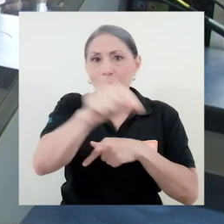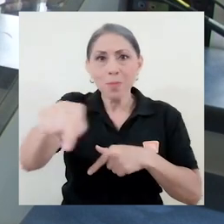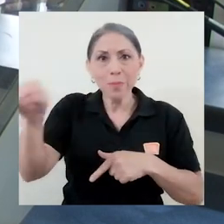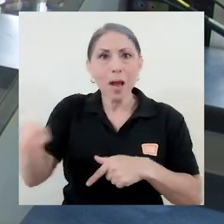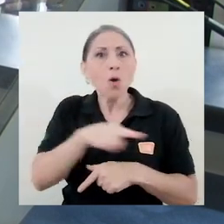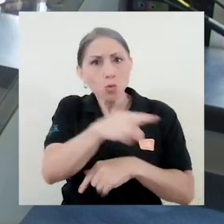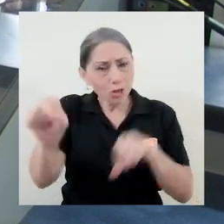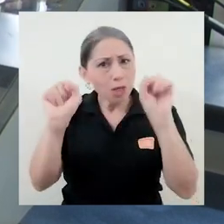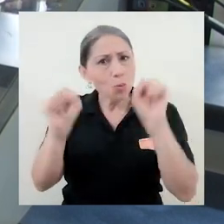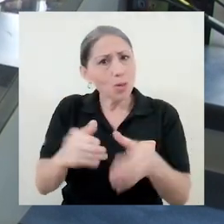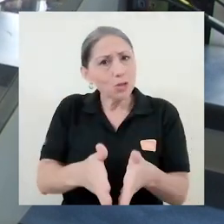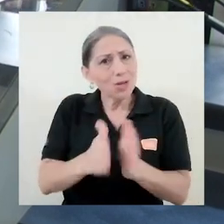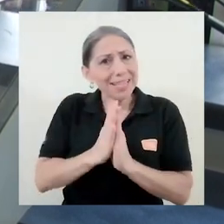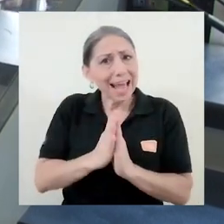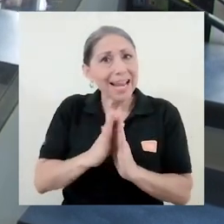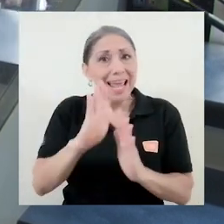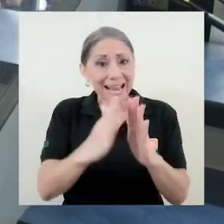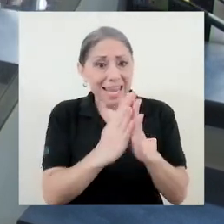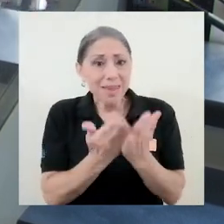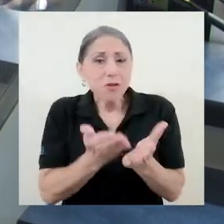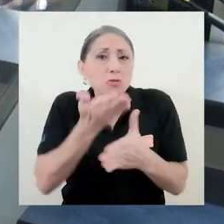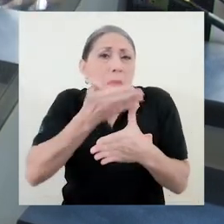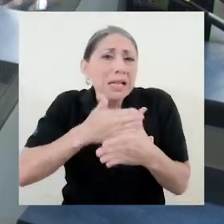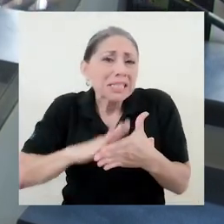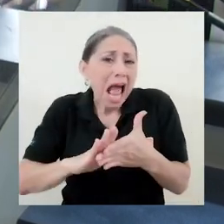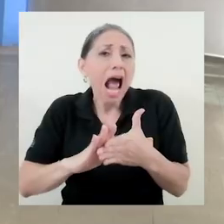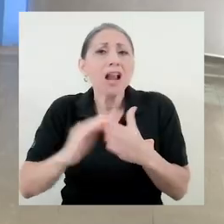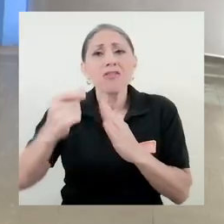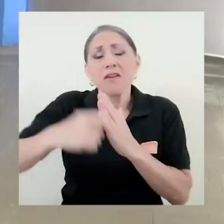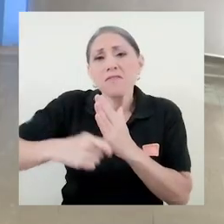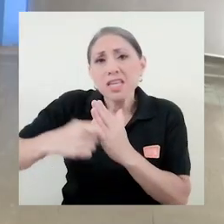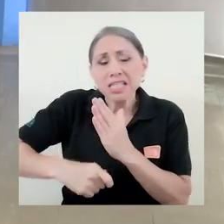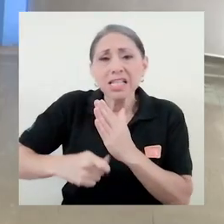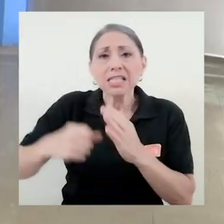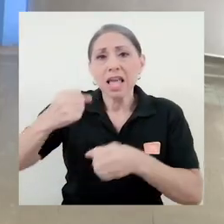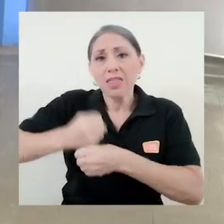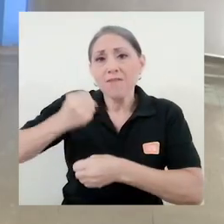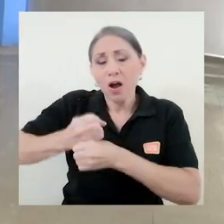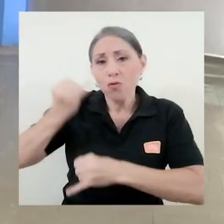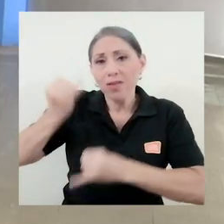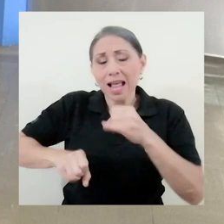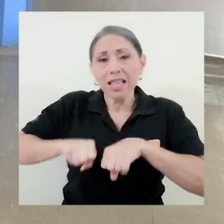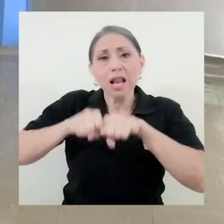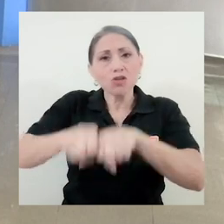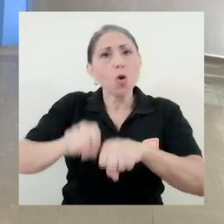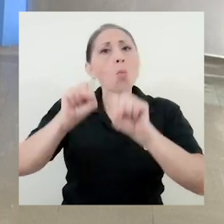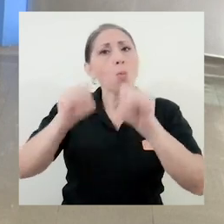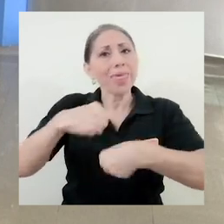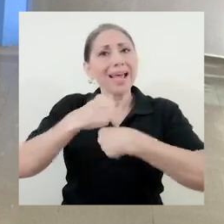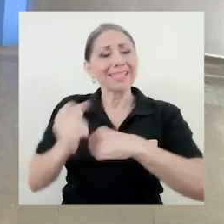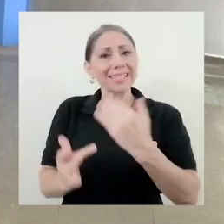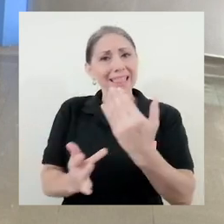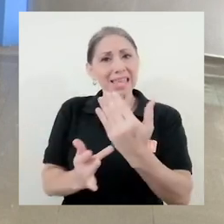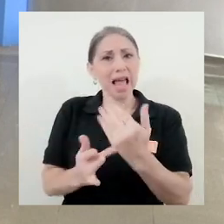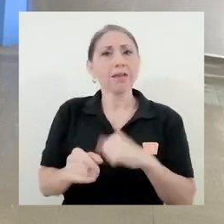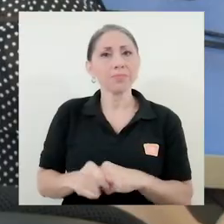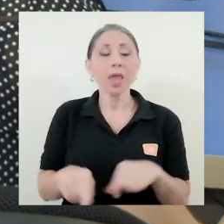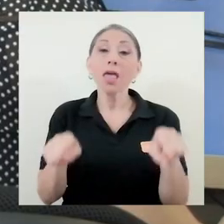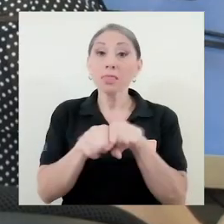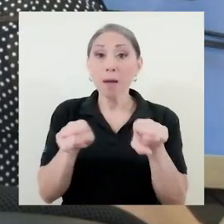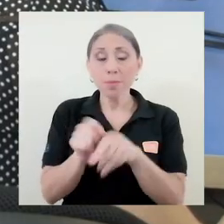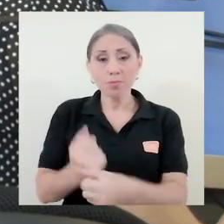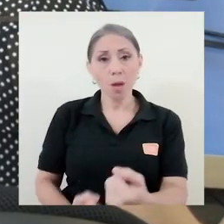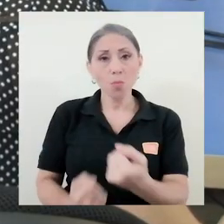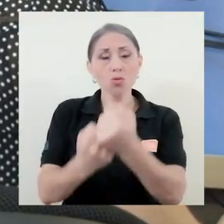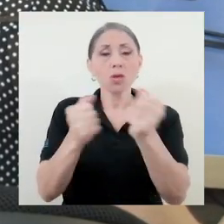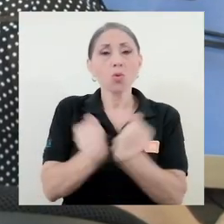solicitar la digitalización parcial de libros, revistas y trabajos finales de graduación. Incluso se